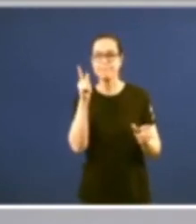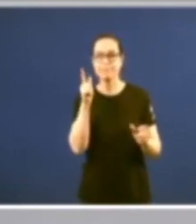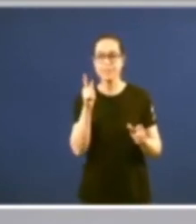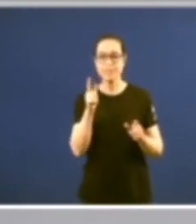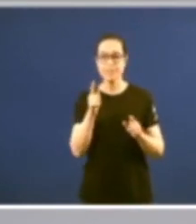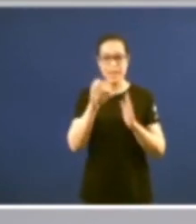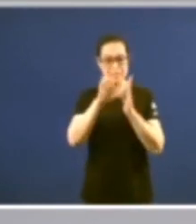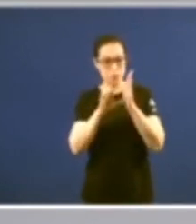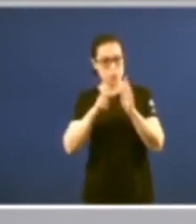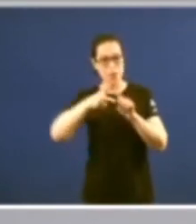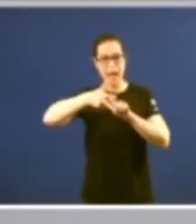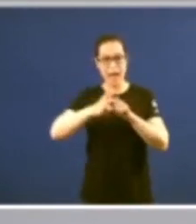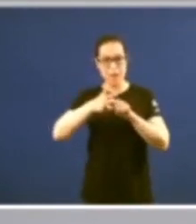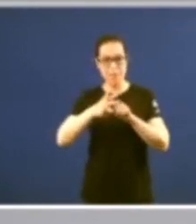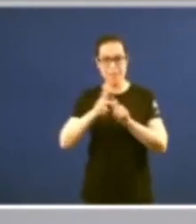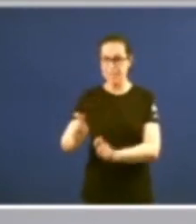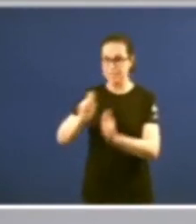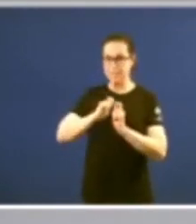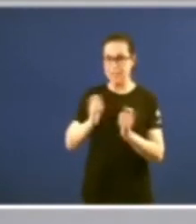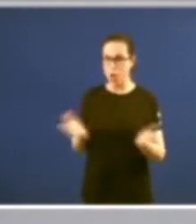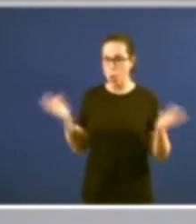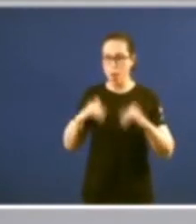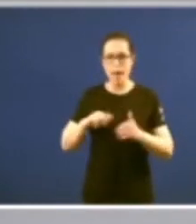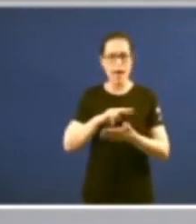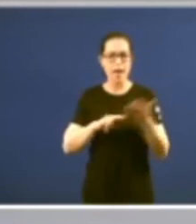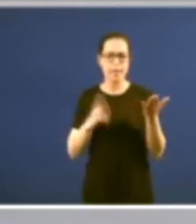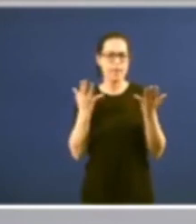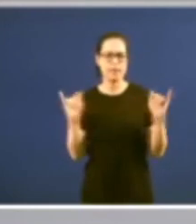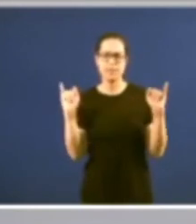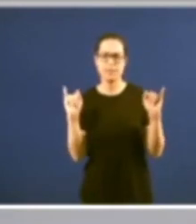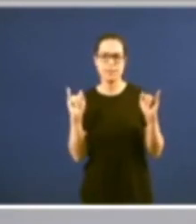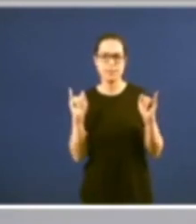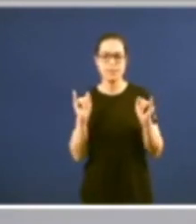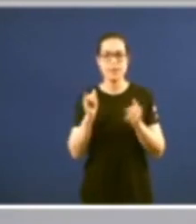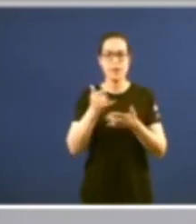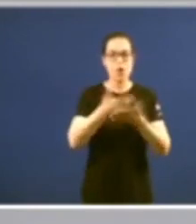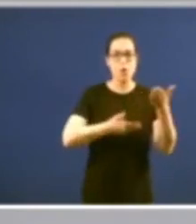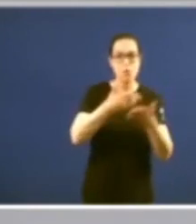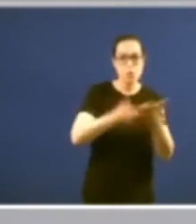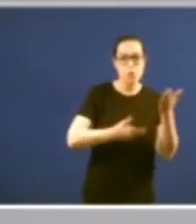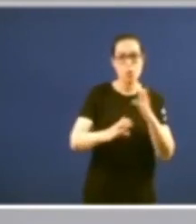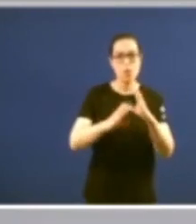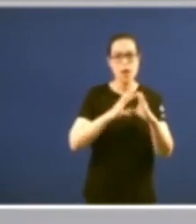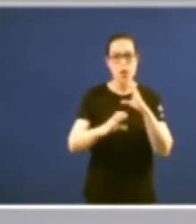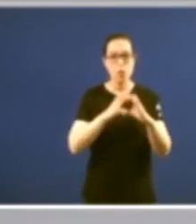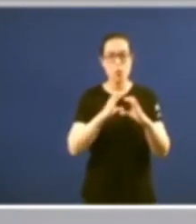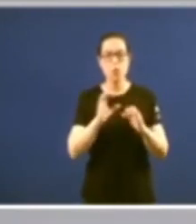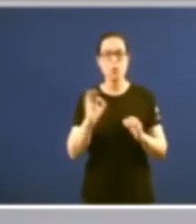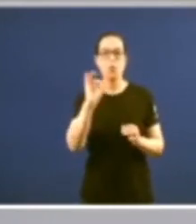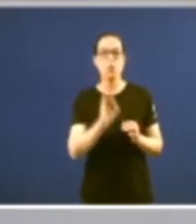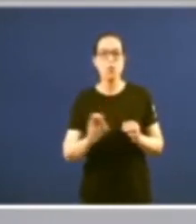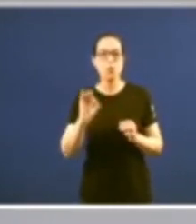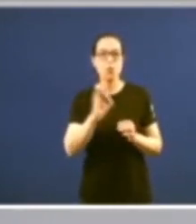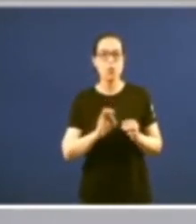hoxe Galicia non sería quen sin esta presencia dos medios de comunicación e desas portadas